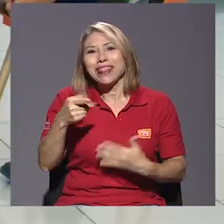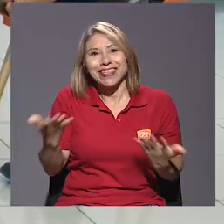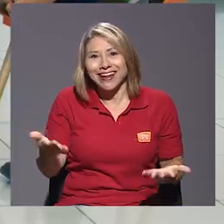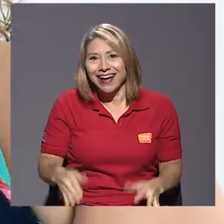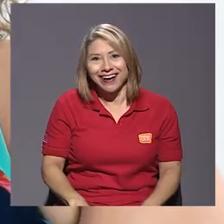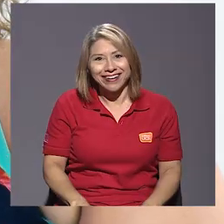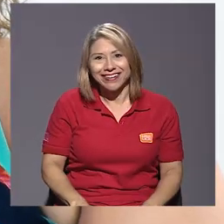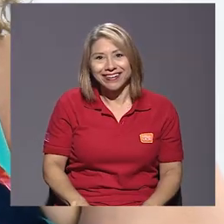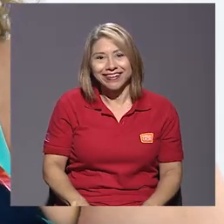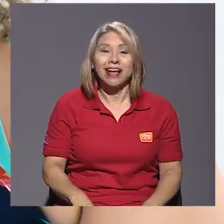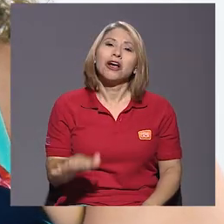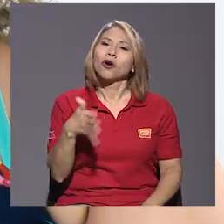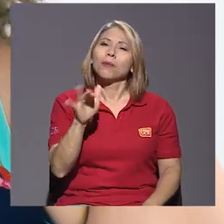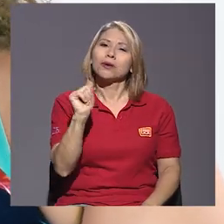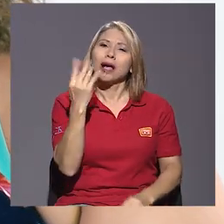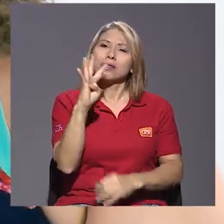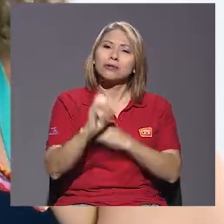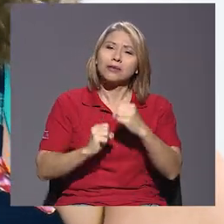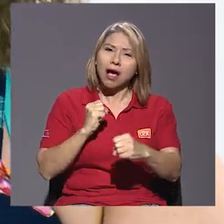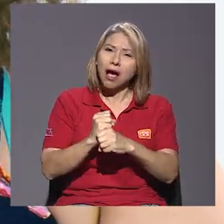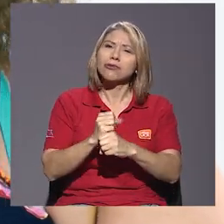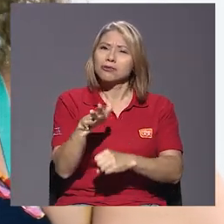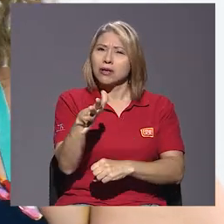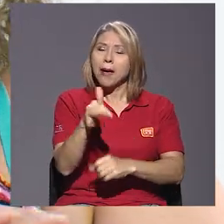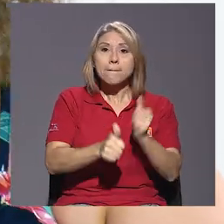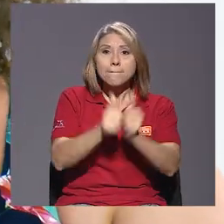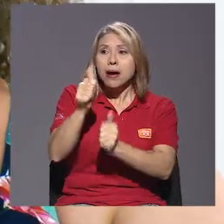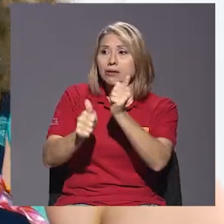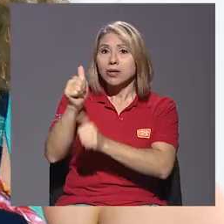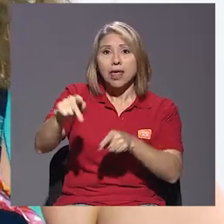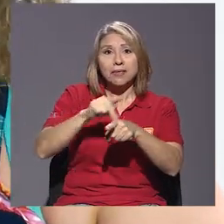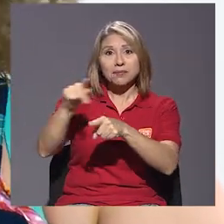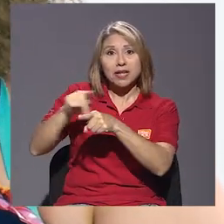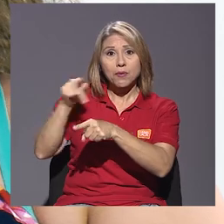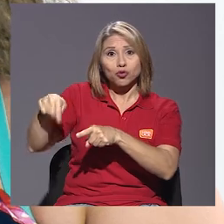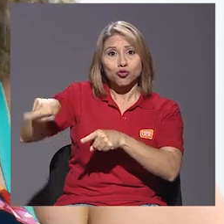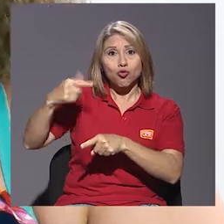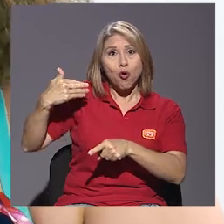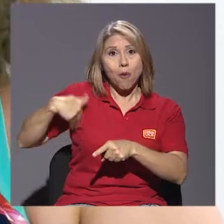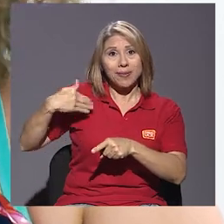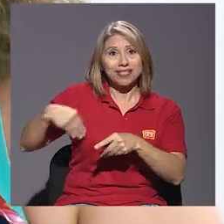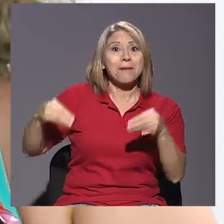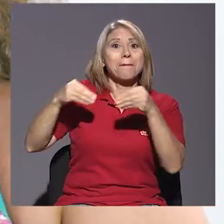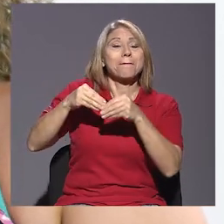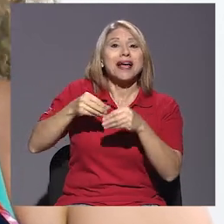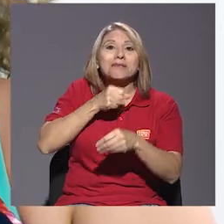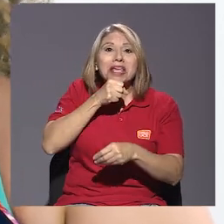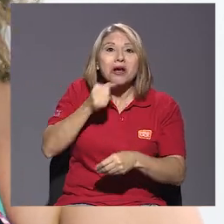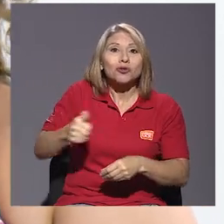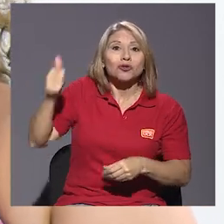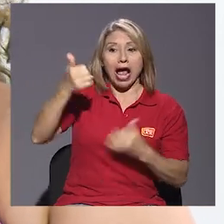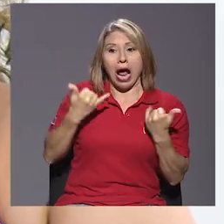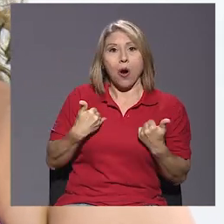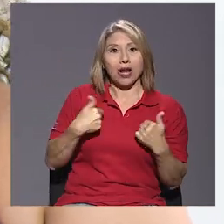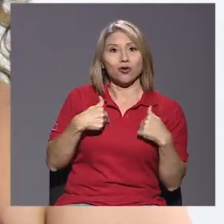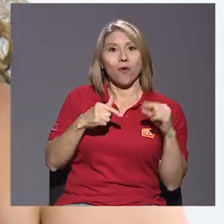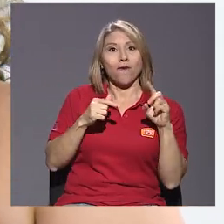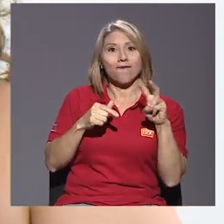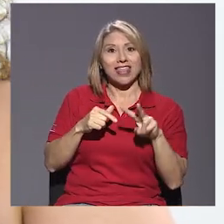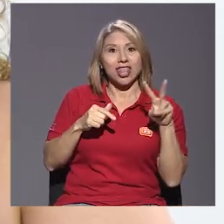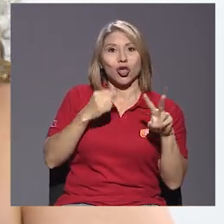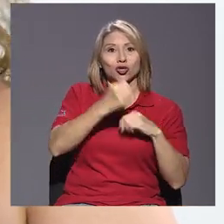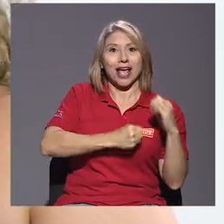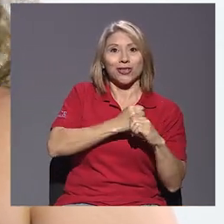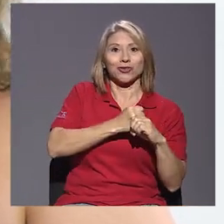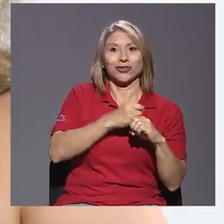como a los 14, por ahí, digamos, la mayoría de mis primos son hombres y mucho más viejos. O en ese momento tengo 22, ellos tienen